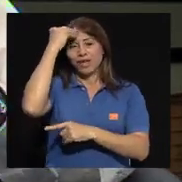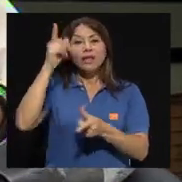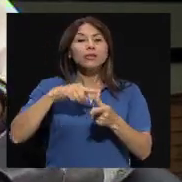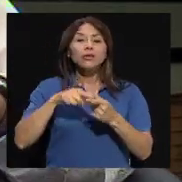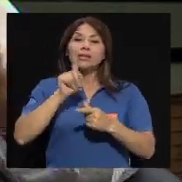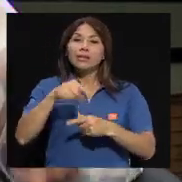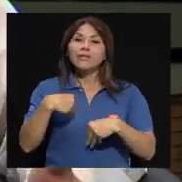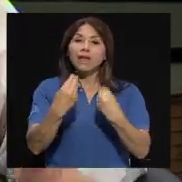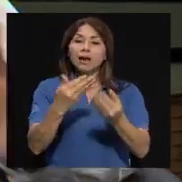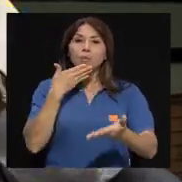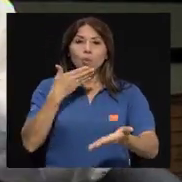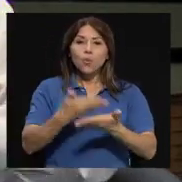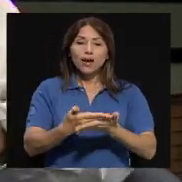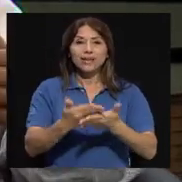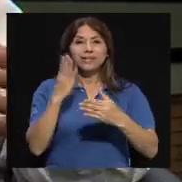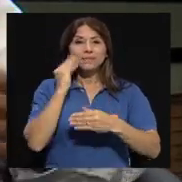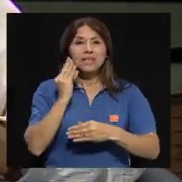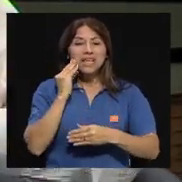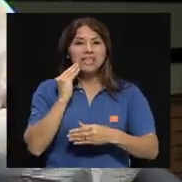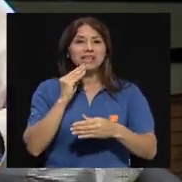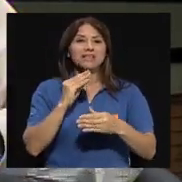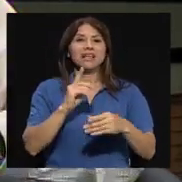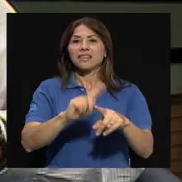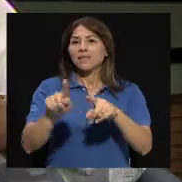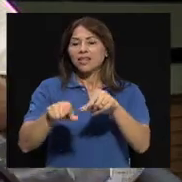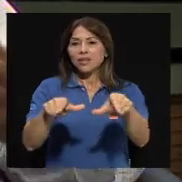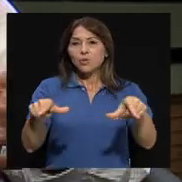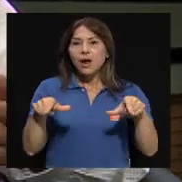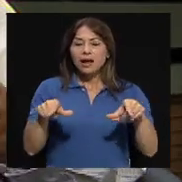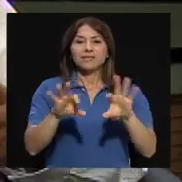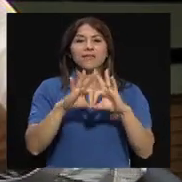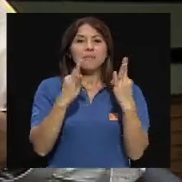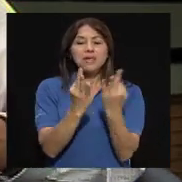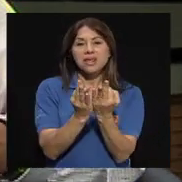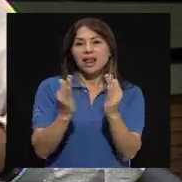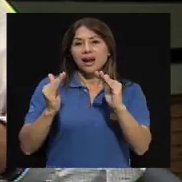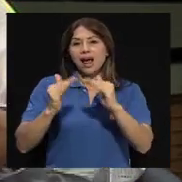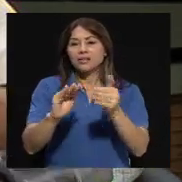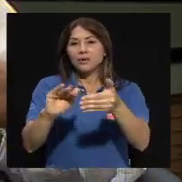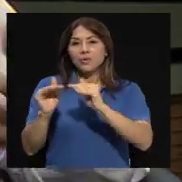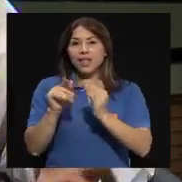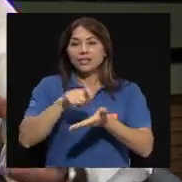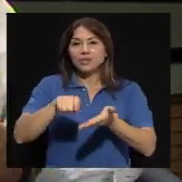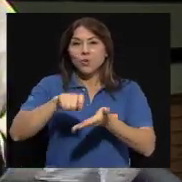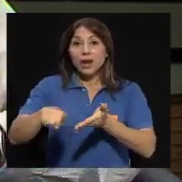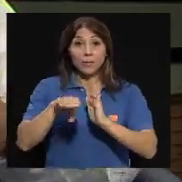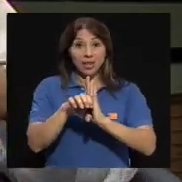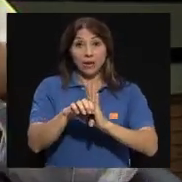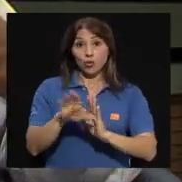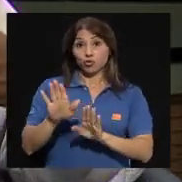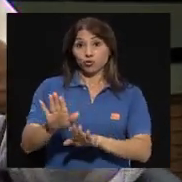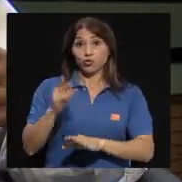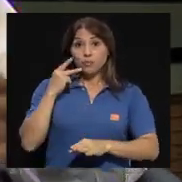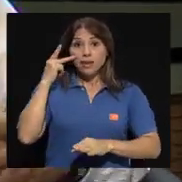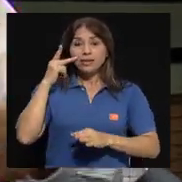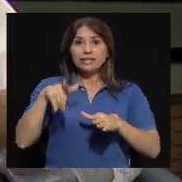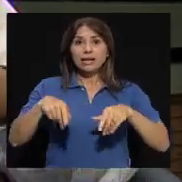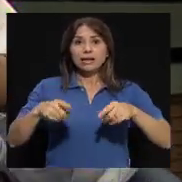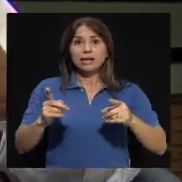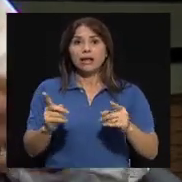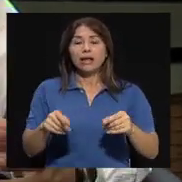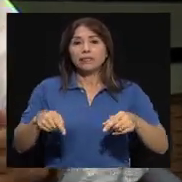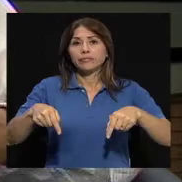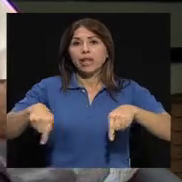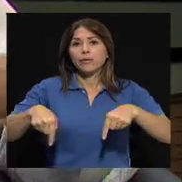nivel socialización primaria o secundaria en la familia. Y si los padres están nerviosos, ellos van a estar nerviosos. Si los padres están tranquilos,